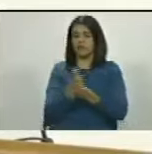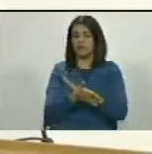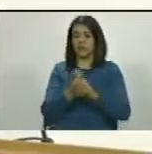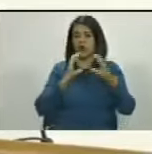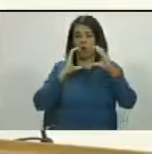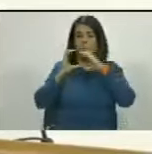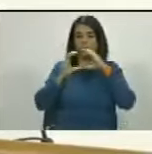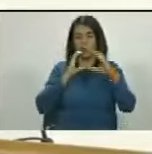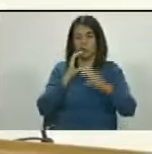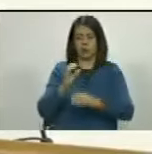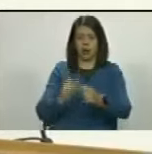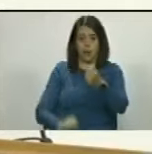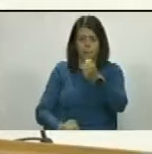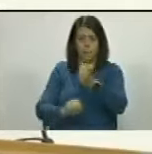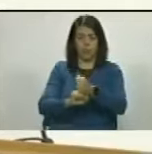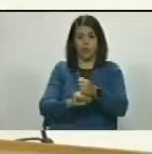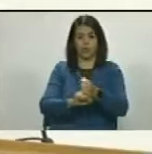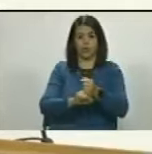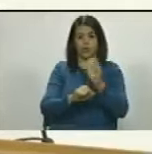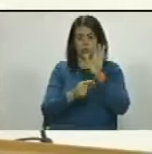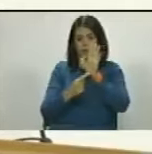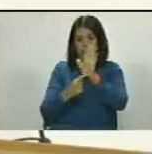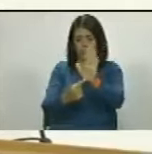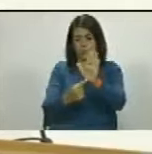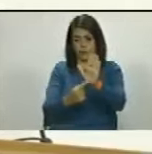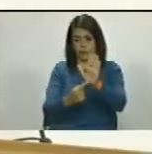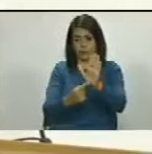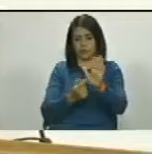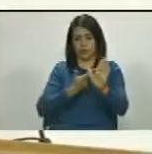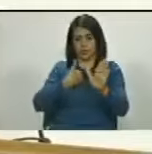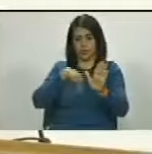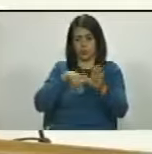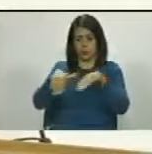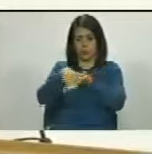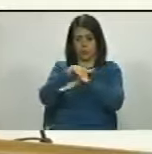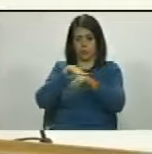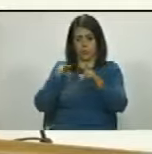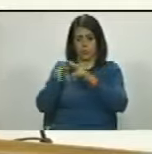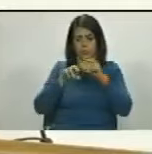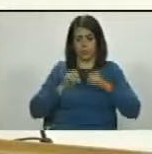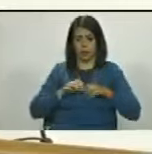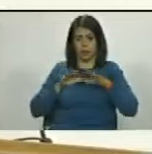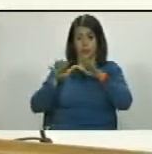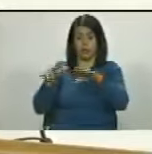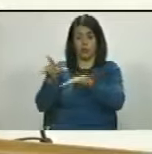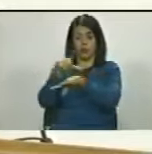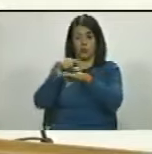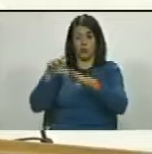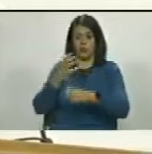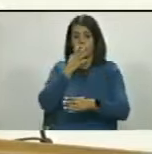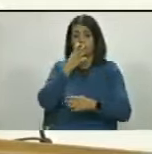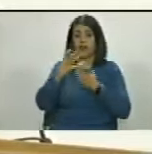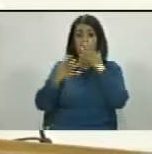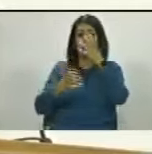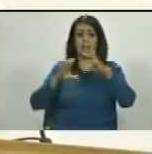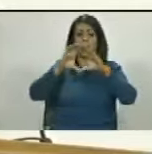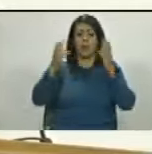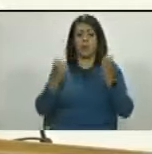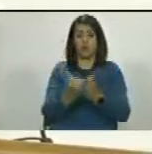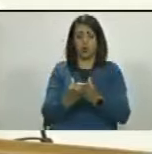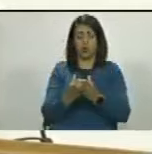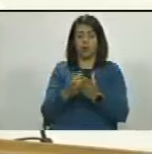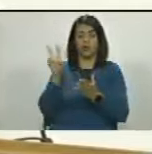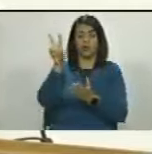este comunicado respaldar este comunicado publicado por nuestra Cancillería por el gobierno nacional y gritarle al mundo que Venezuela